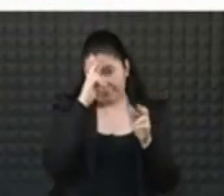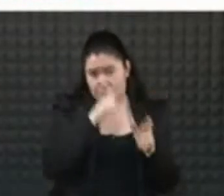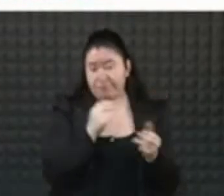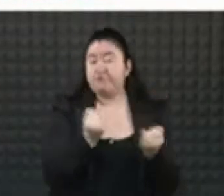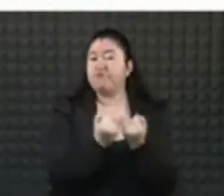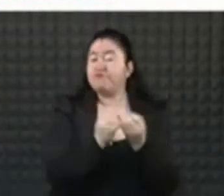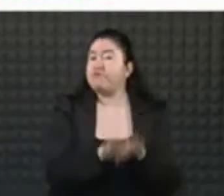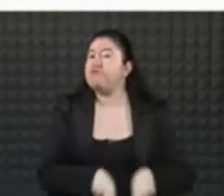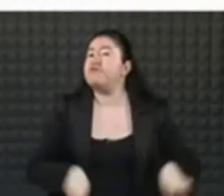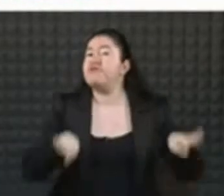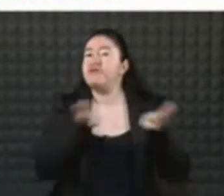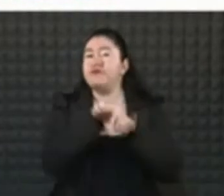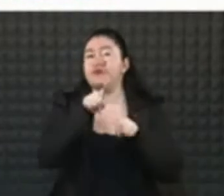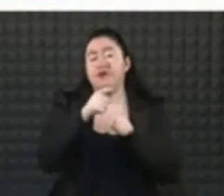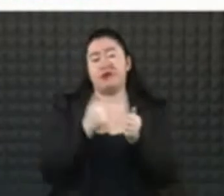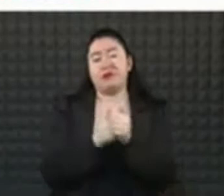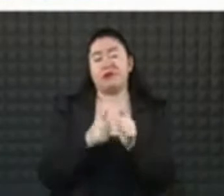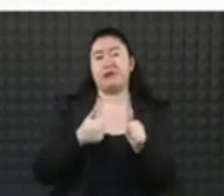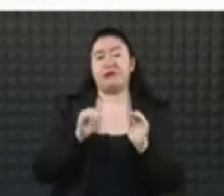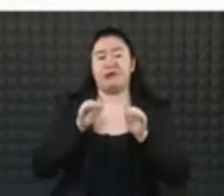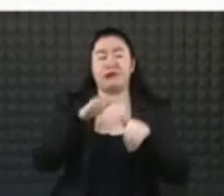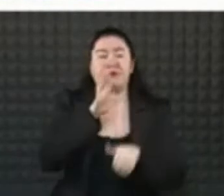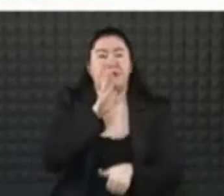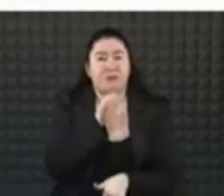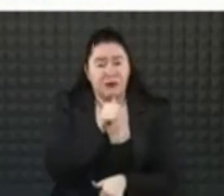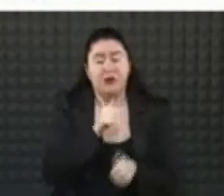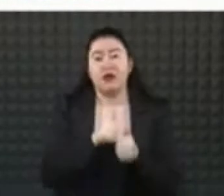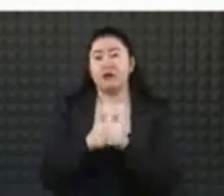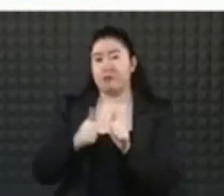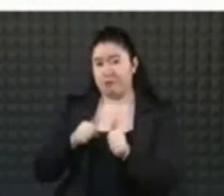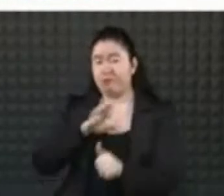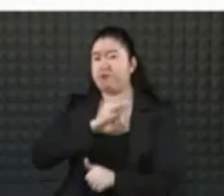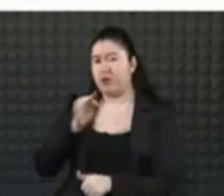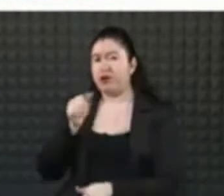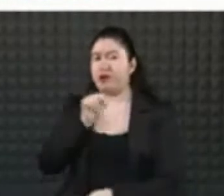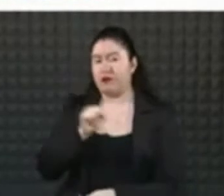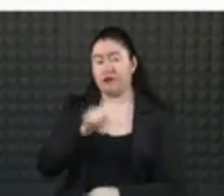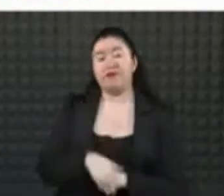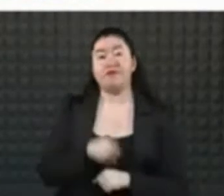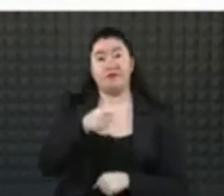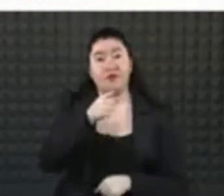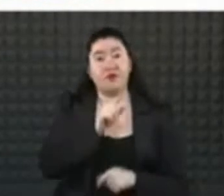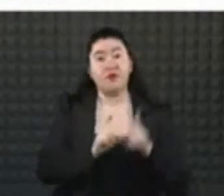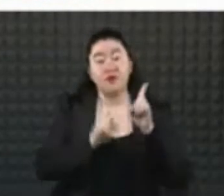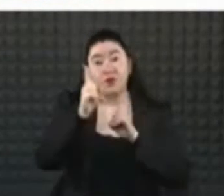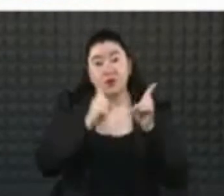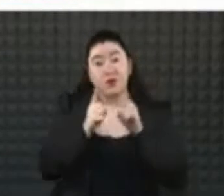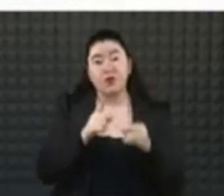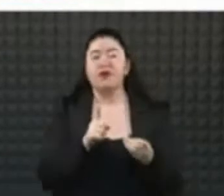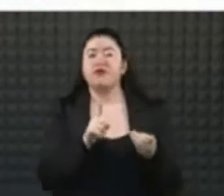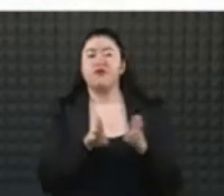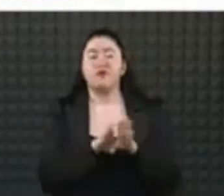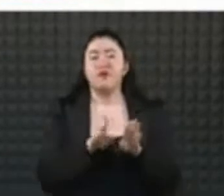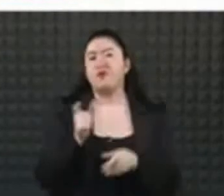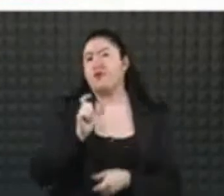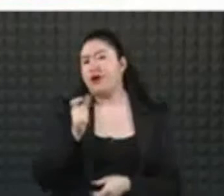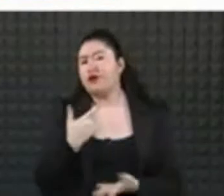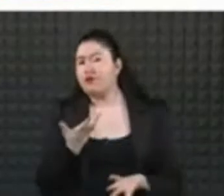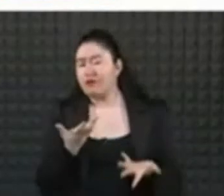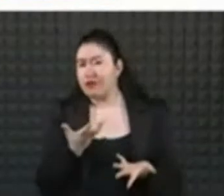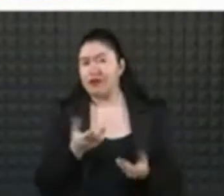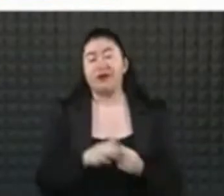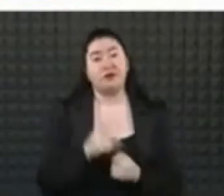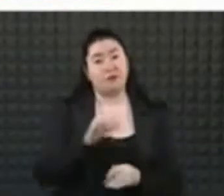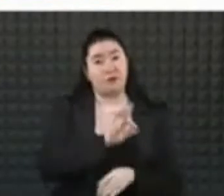Cualquier persona que tenga dudas sobre cuándo le toca acudir, puede ingresar a vacunación.cdmx.gov.mx o llamar a Locatel al 55